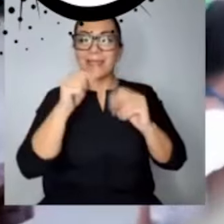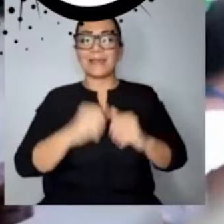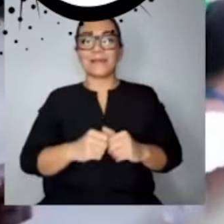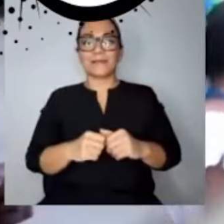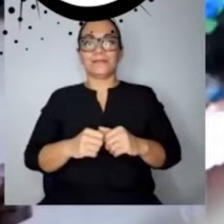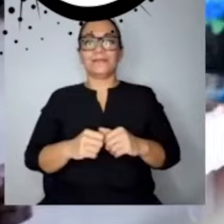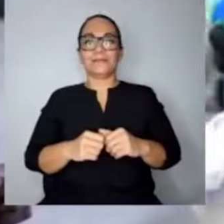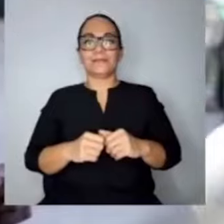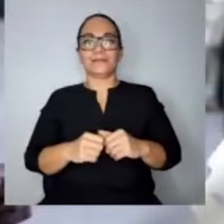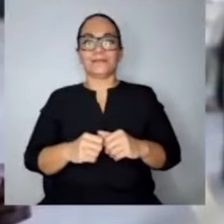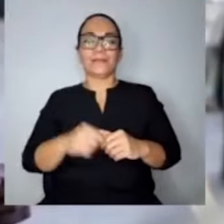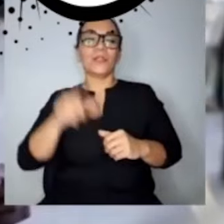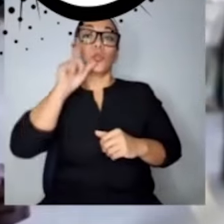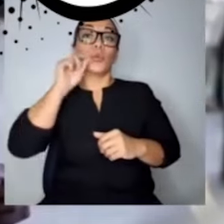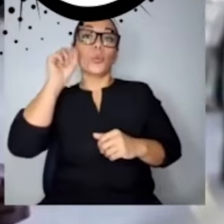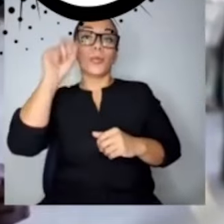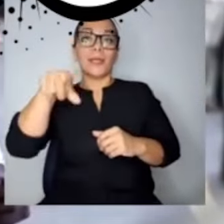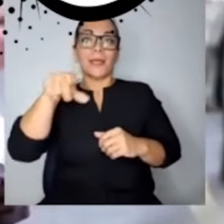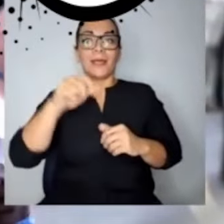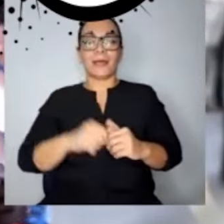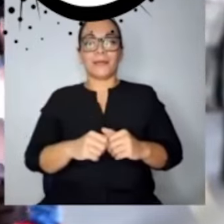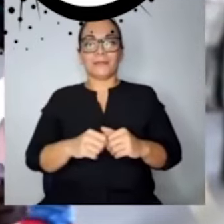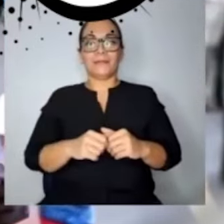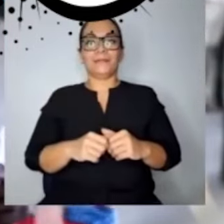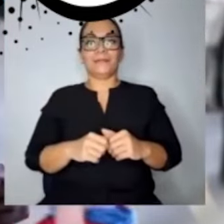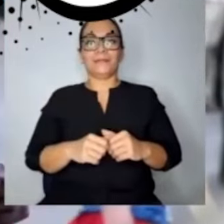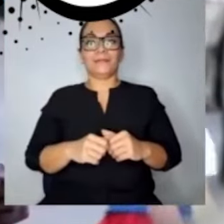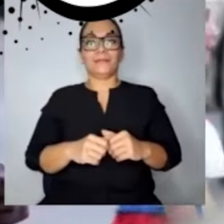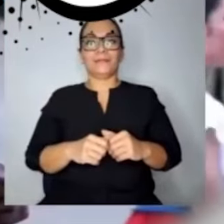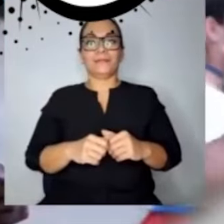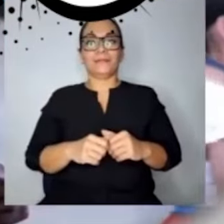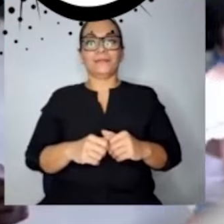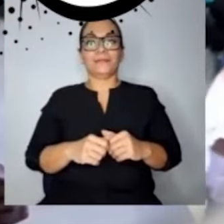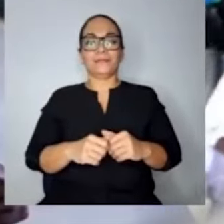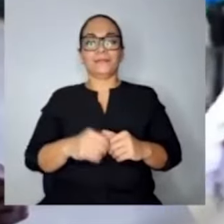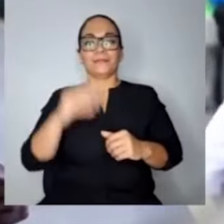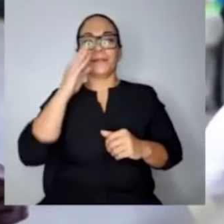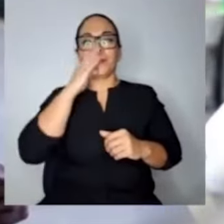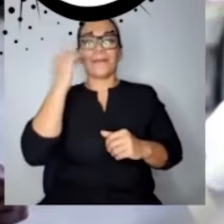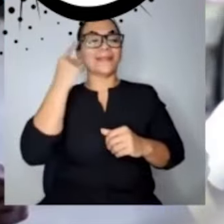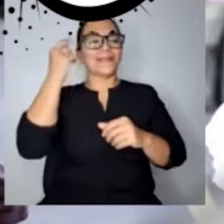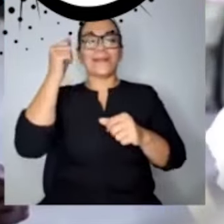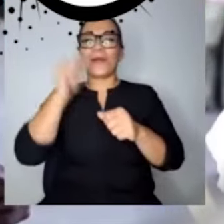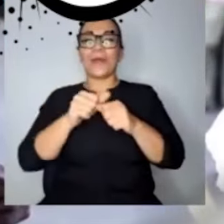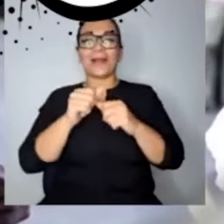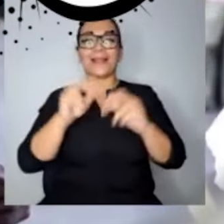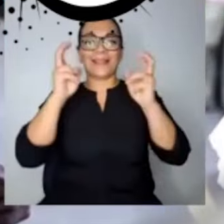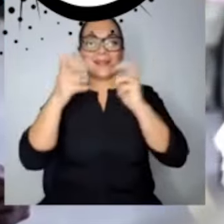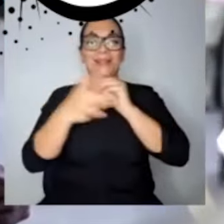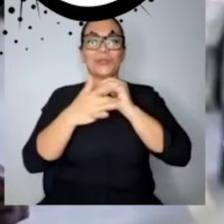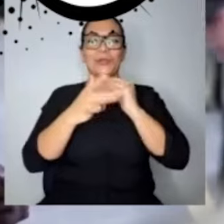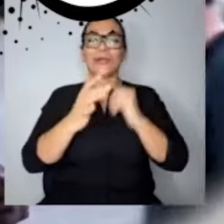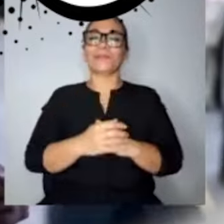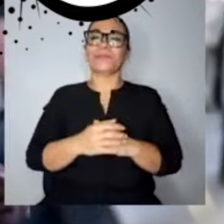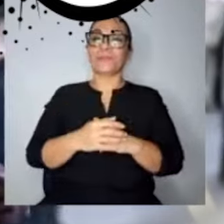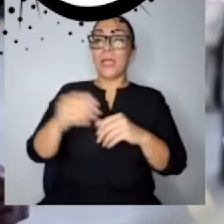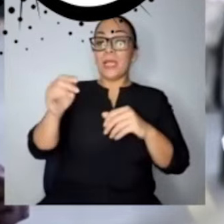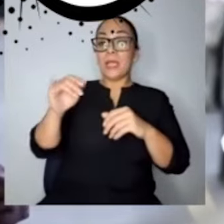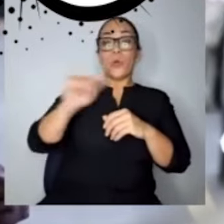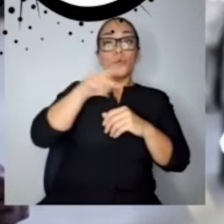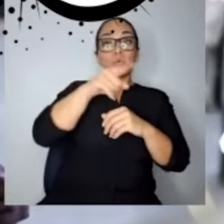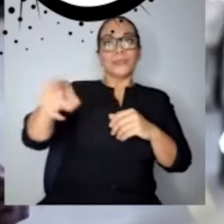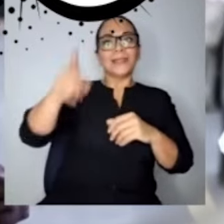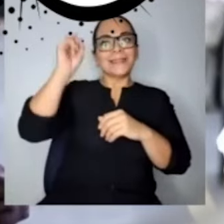Por Twitter. Mi mamá me acuerda de eso, de las cosas de la tecnología. Ustedes tienen que tener